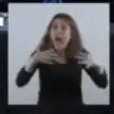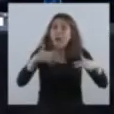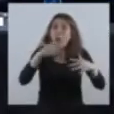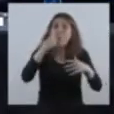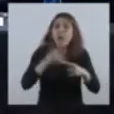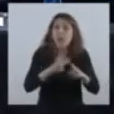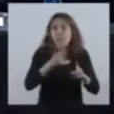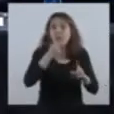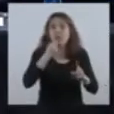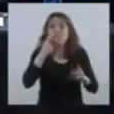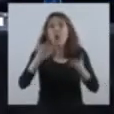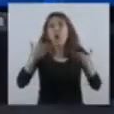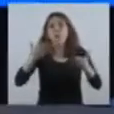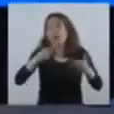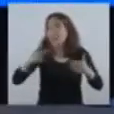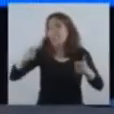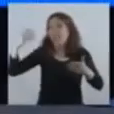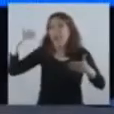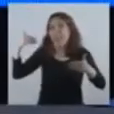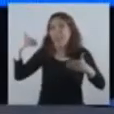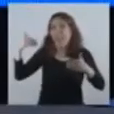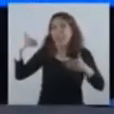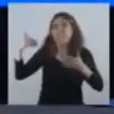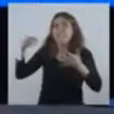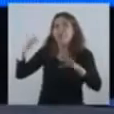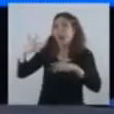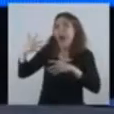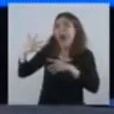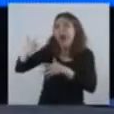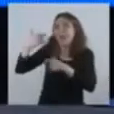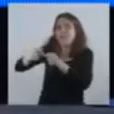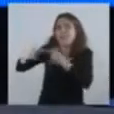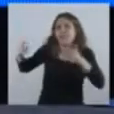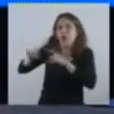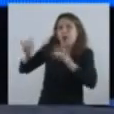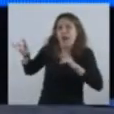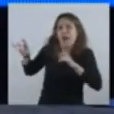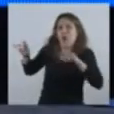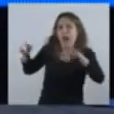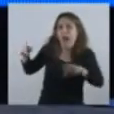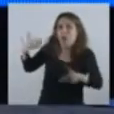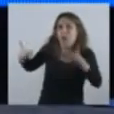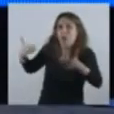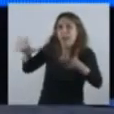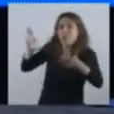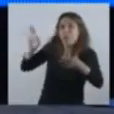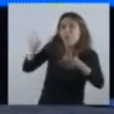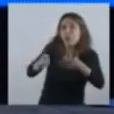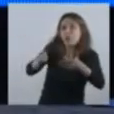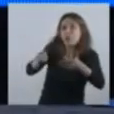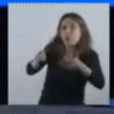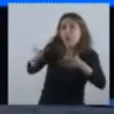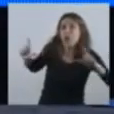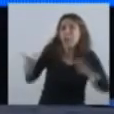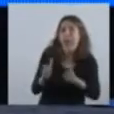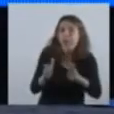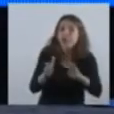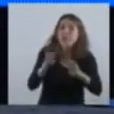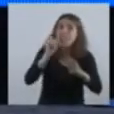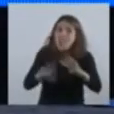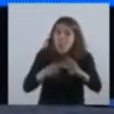compara con 8 semanas atrás, es la mitad de los contagios que había. Pero sigue siendo un número importante de contagios.